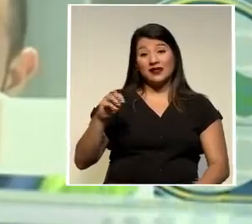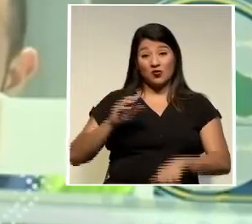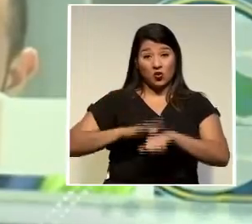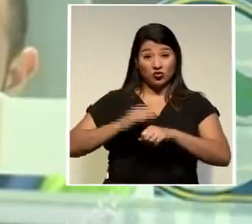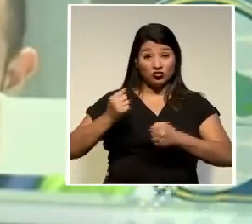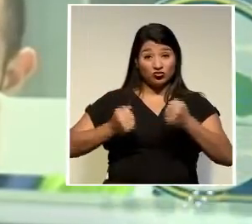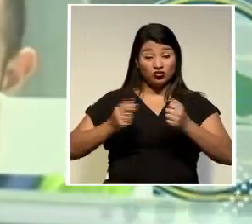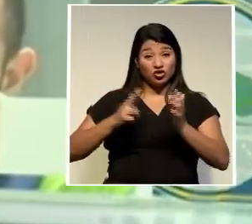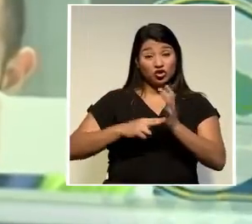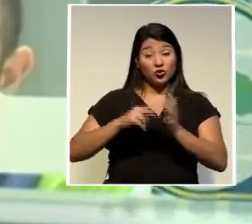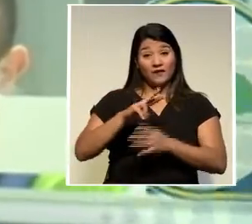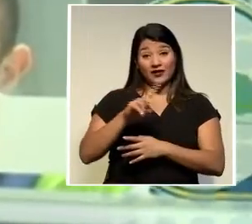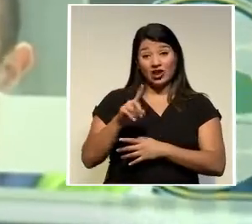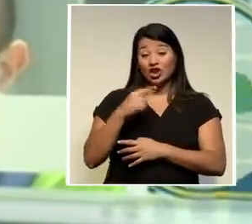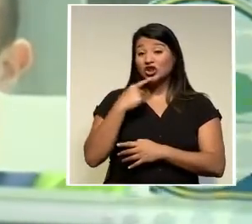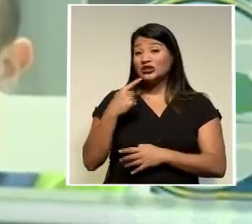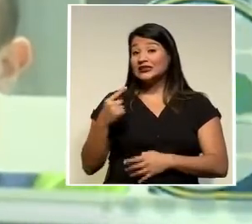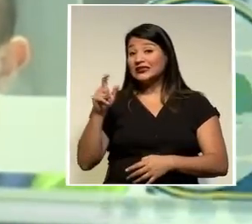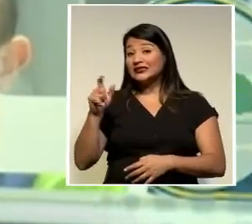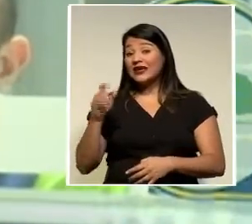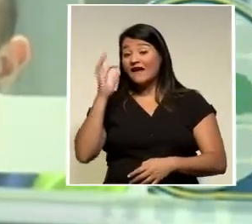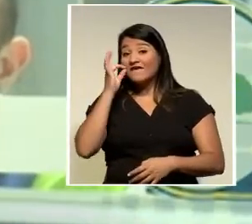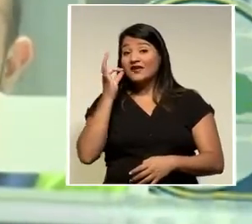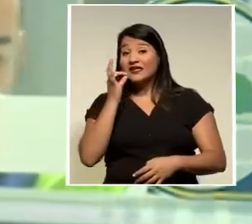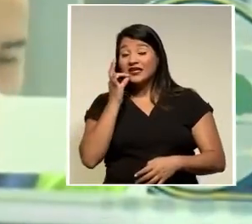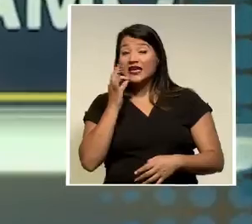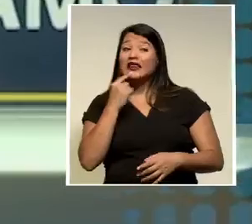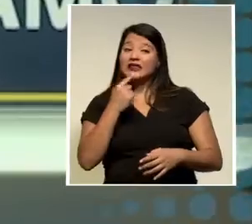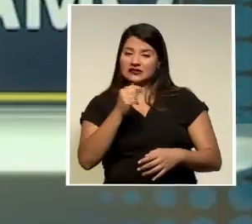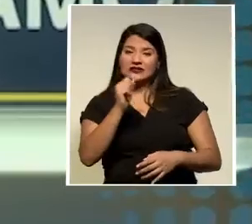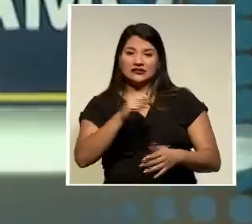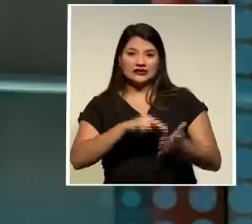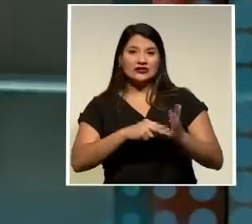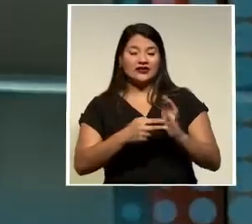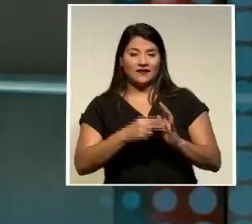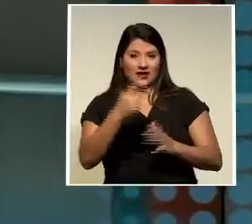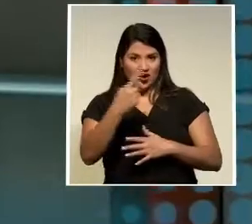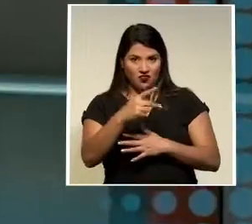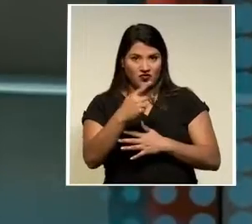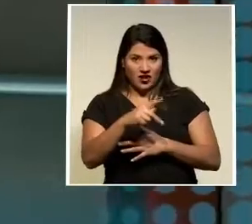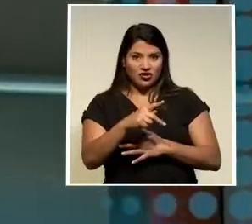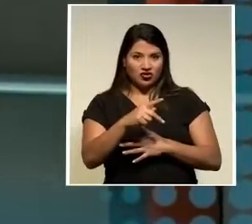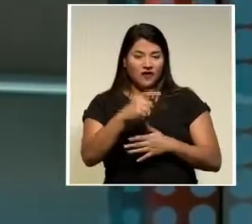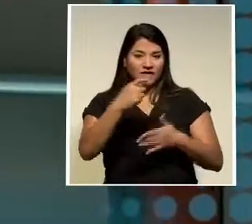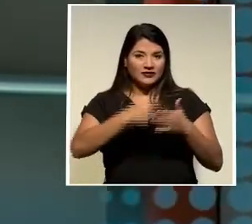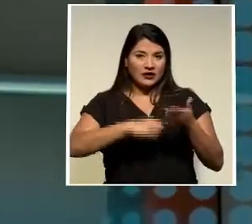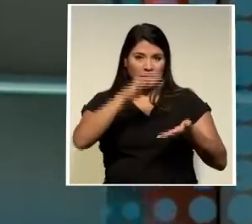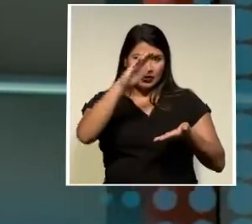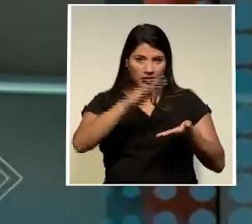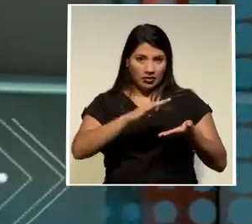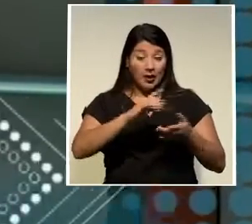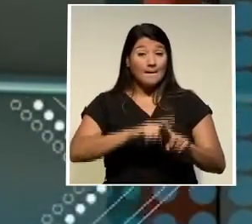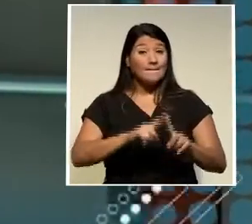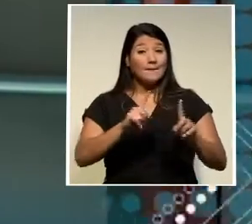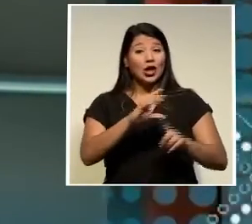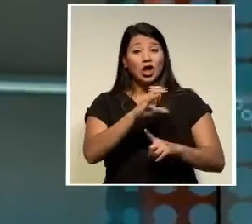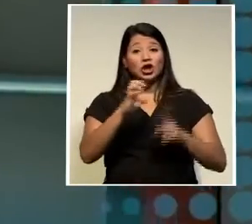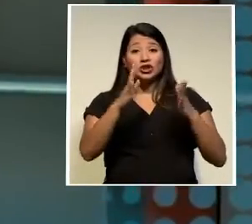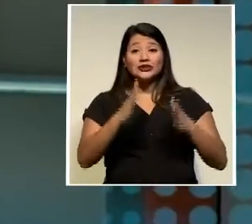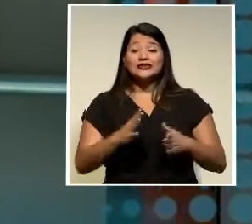según Figueres pese al riesgo fiscal que implica esa rebaja los costarricenses